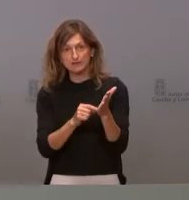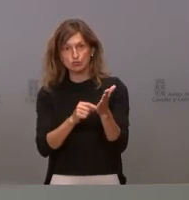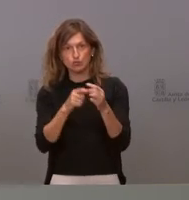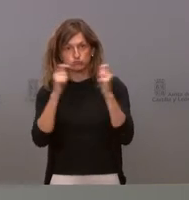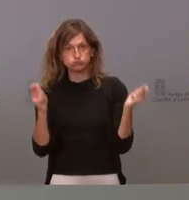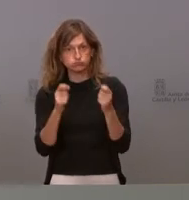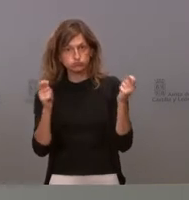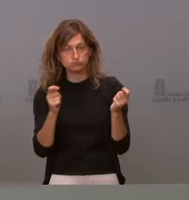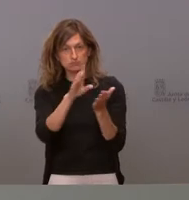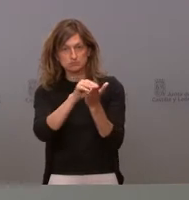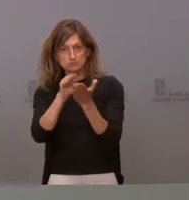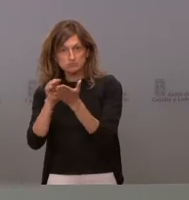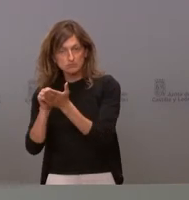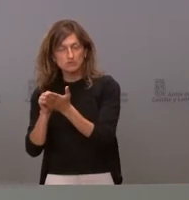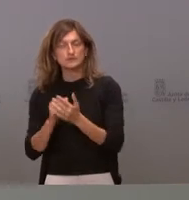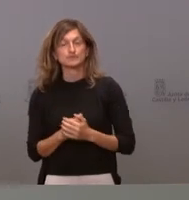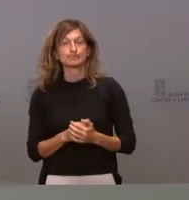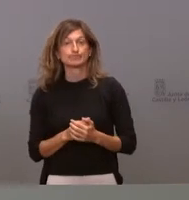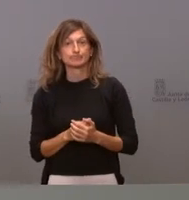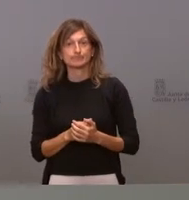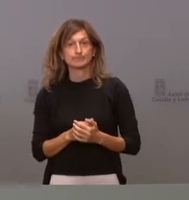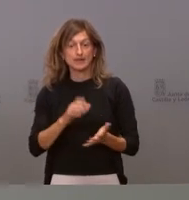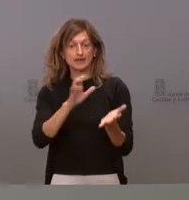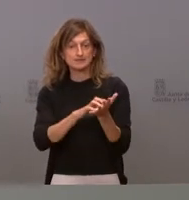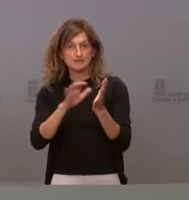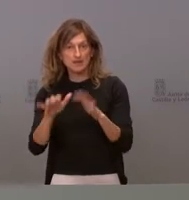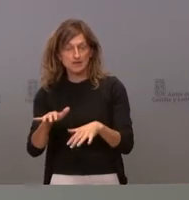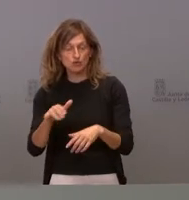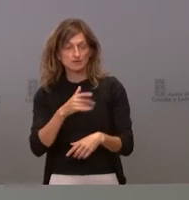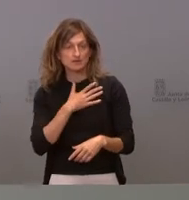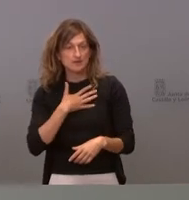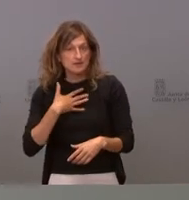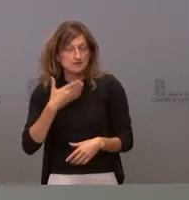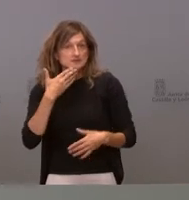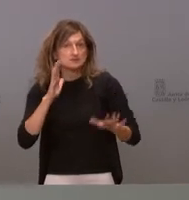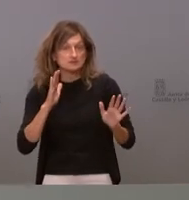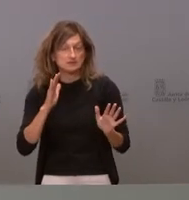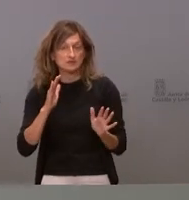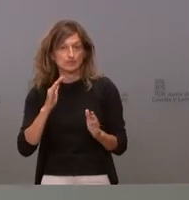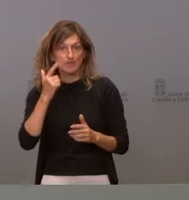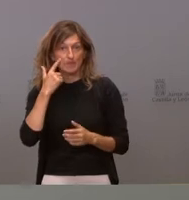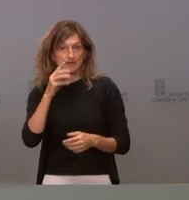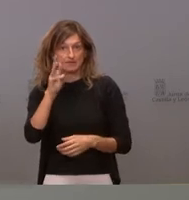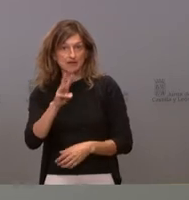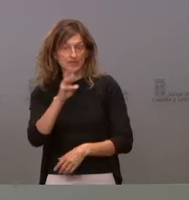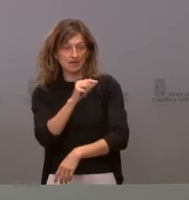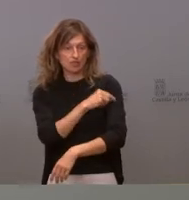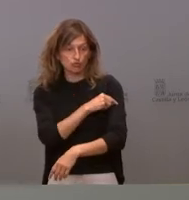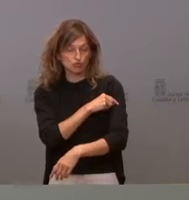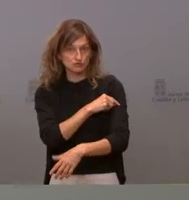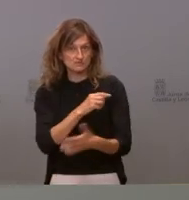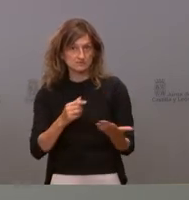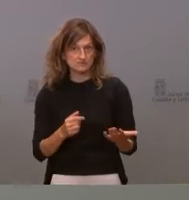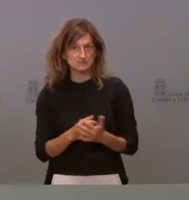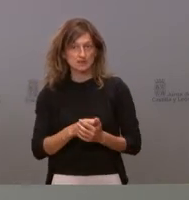publicando, probablemente la apuesta de Castilla y León sea si en algún momento es tercera dosis, sea la tercera dosis